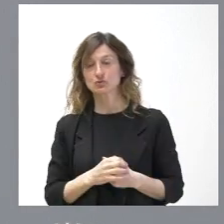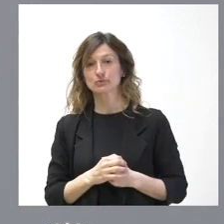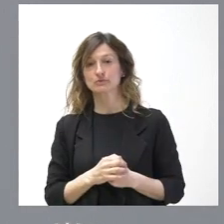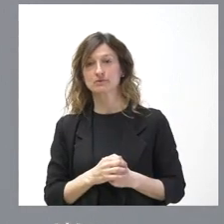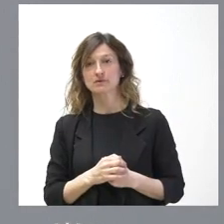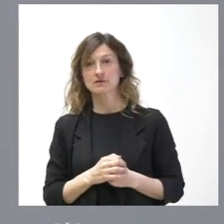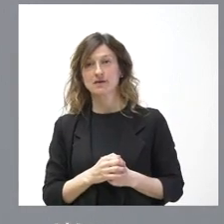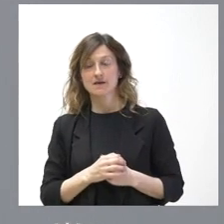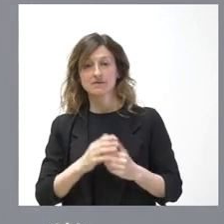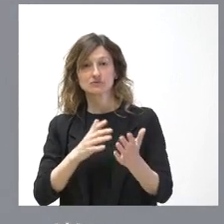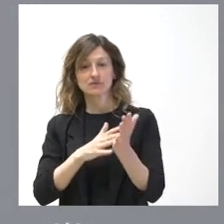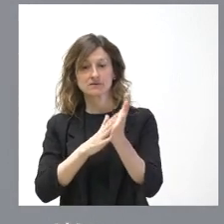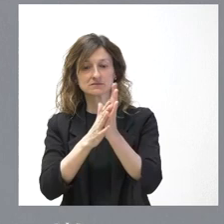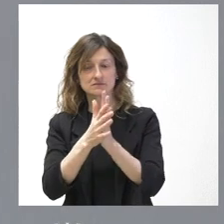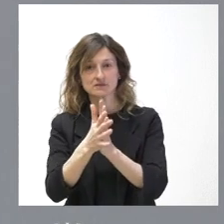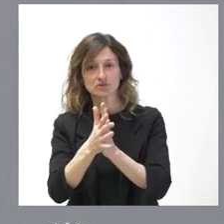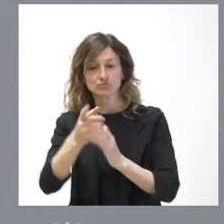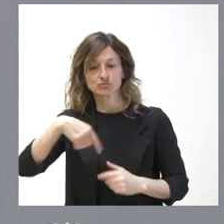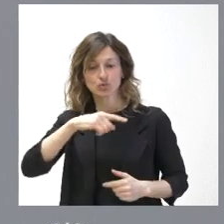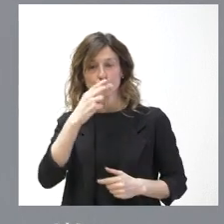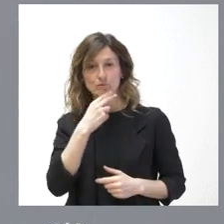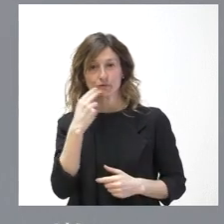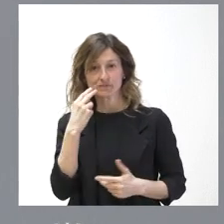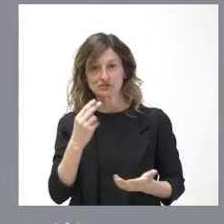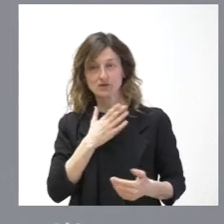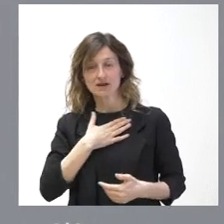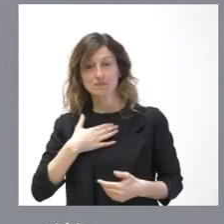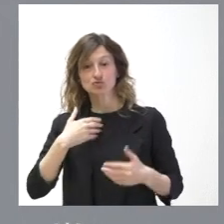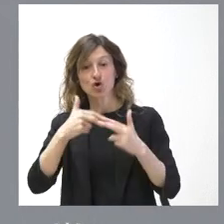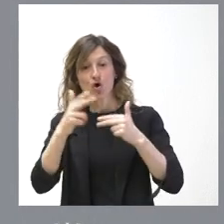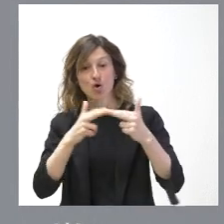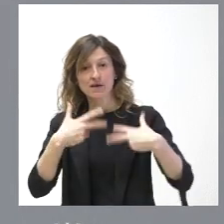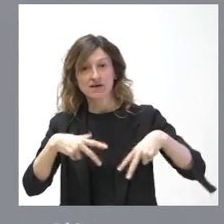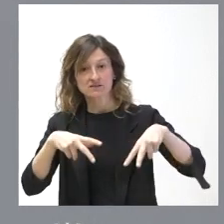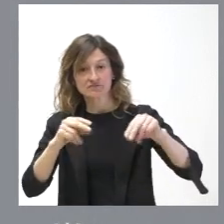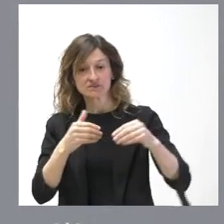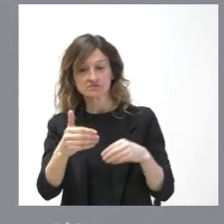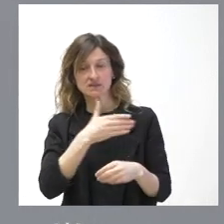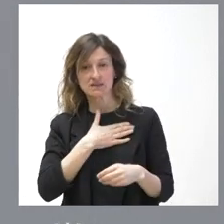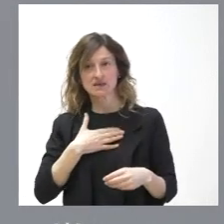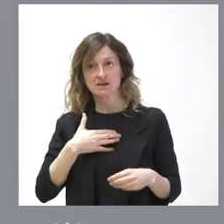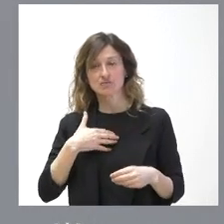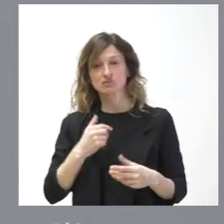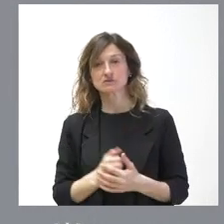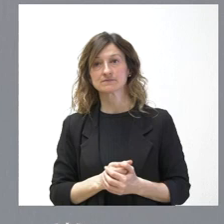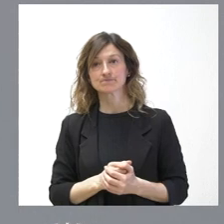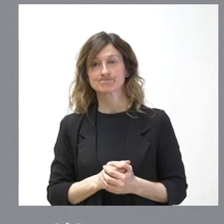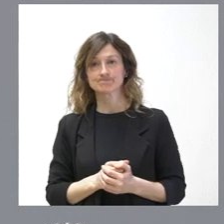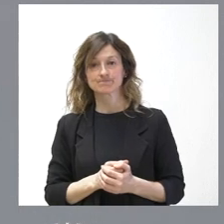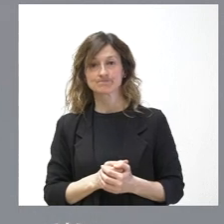claramente comprometido desde aquí nuestra idea de terminar esas obras y, por tanto, de finalizar las mismas,